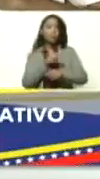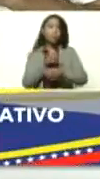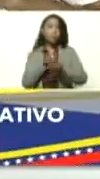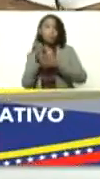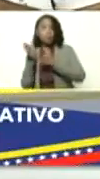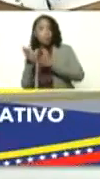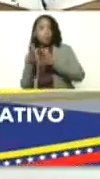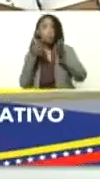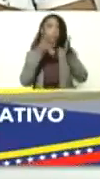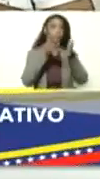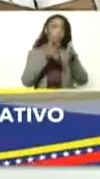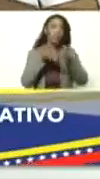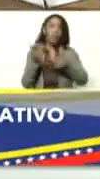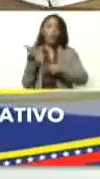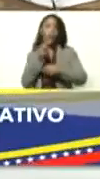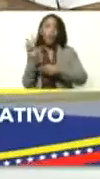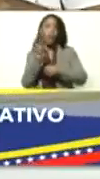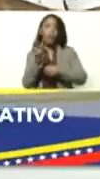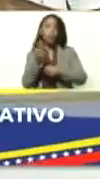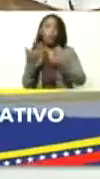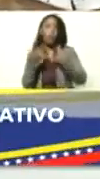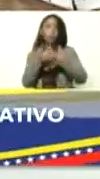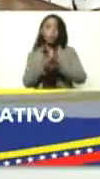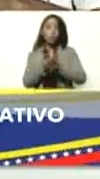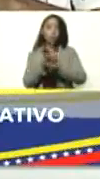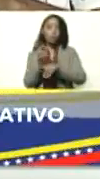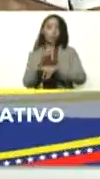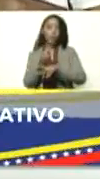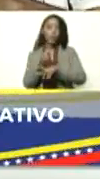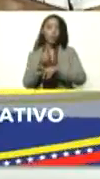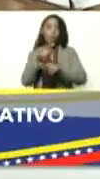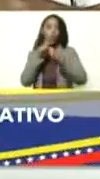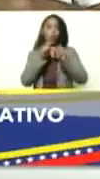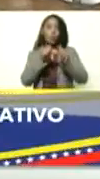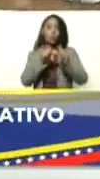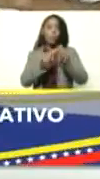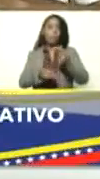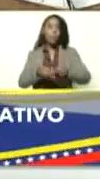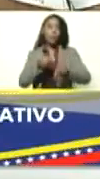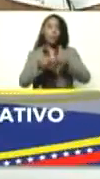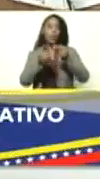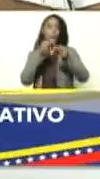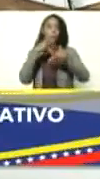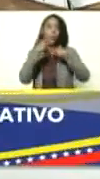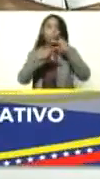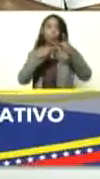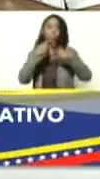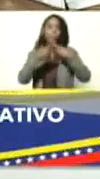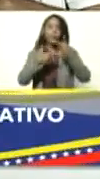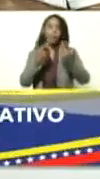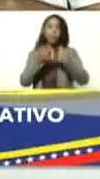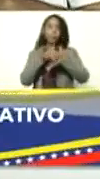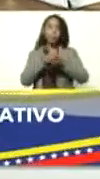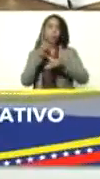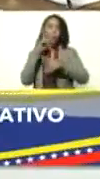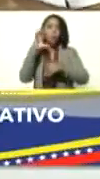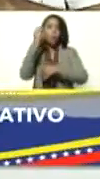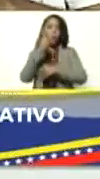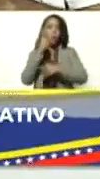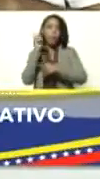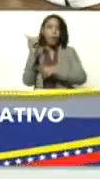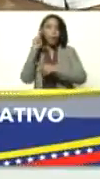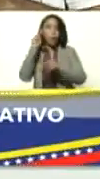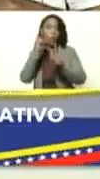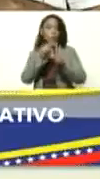conjunta podamos seguir construyendo las políticas y logrando esas